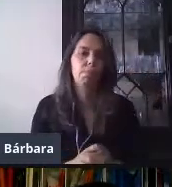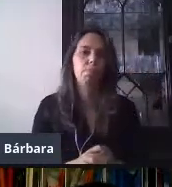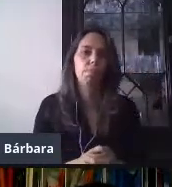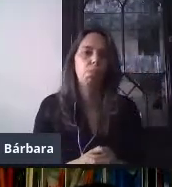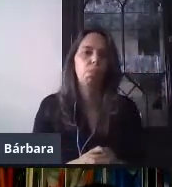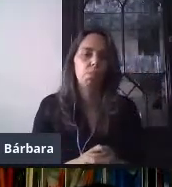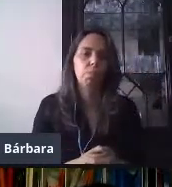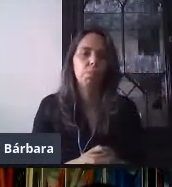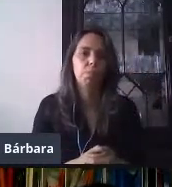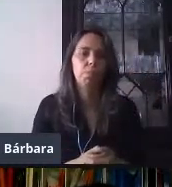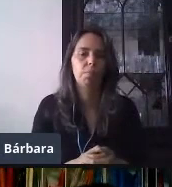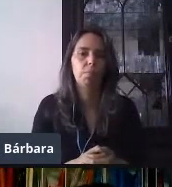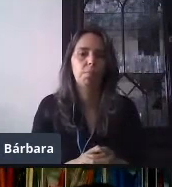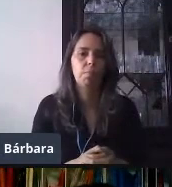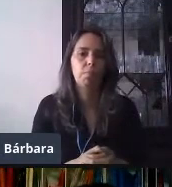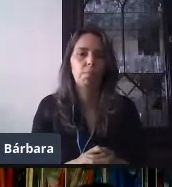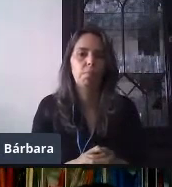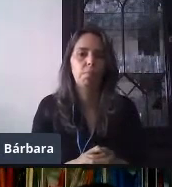Muchas gracias.